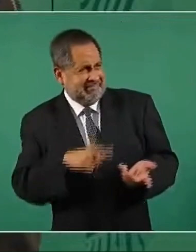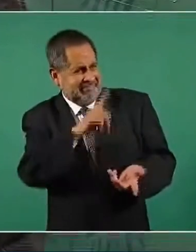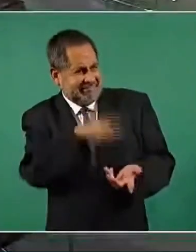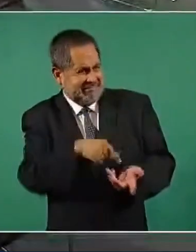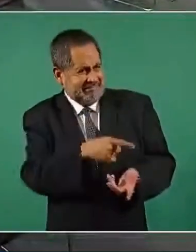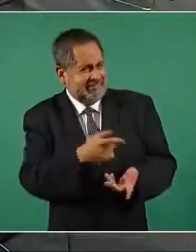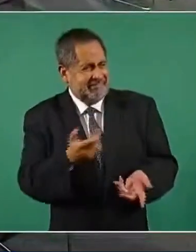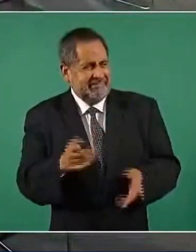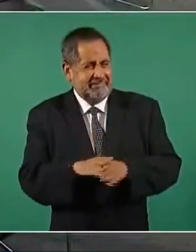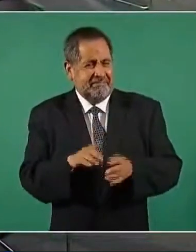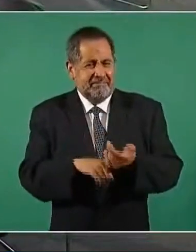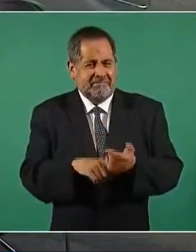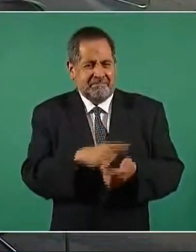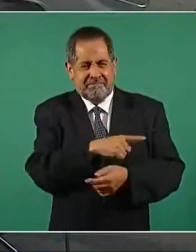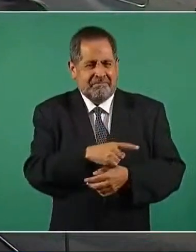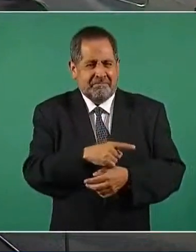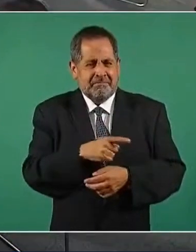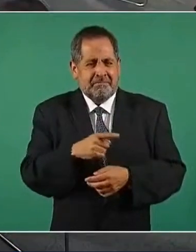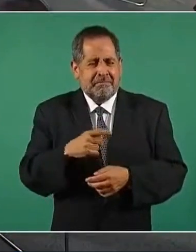son racistas.